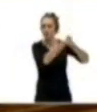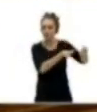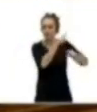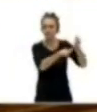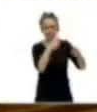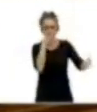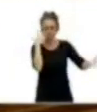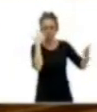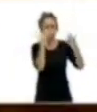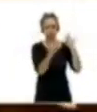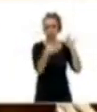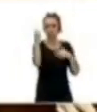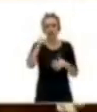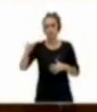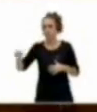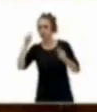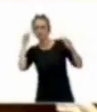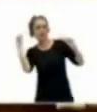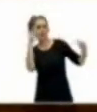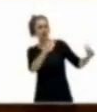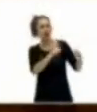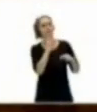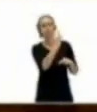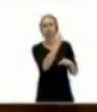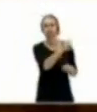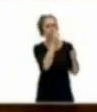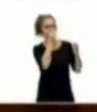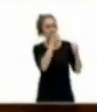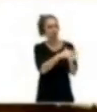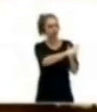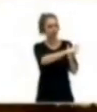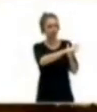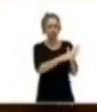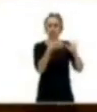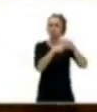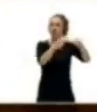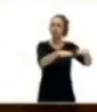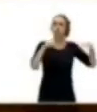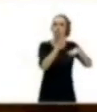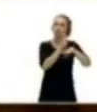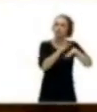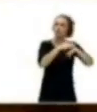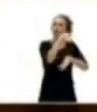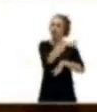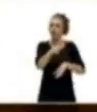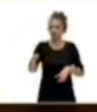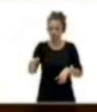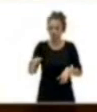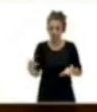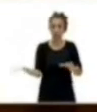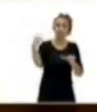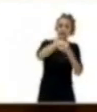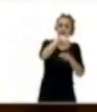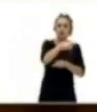por la ciudadanía como algo bueno, algo útil, próximo, un Parlamento de la gente, con la gente y para la gente.